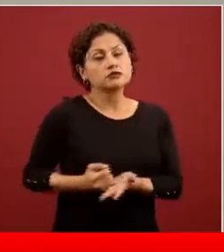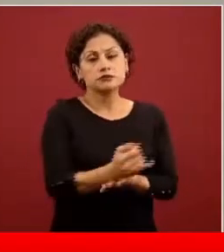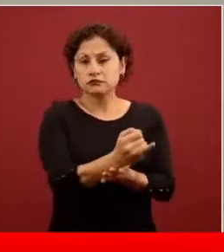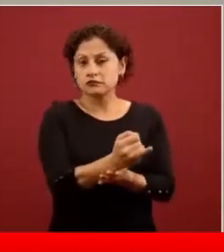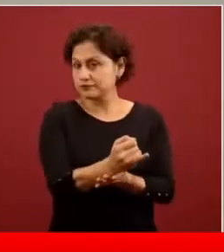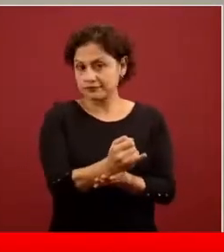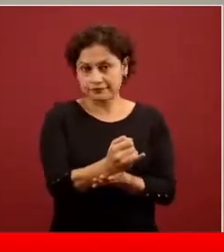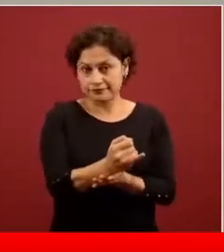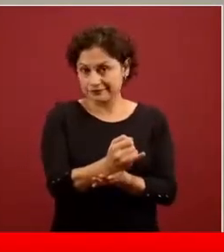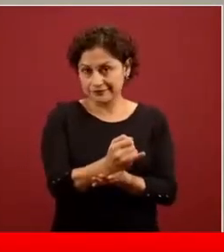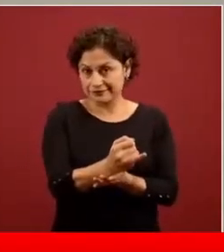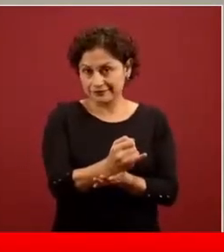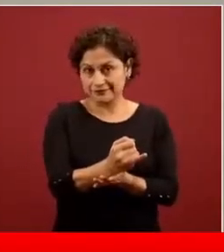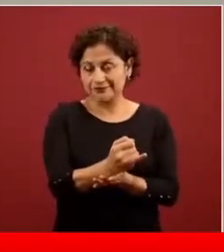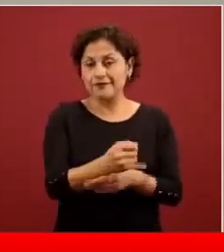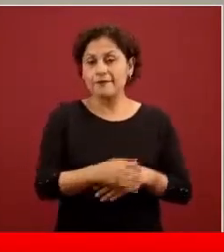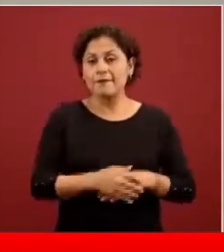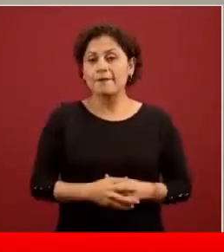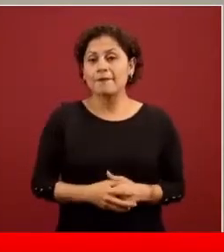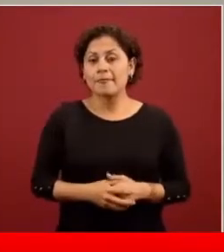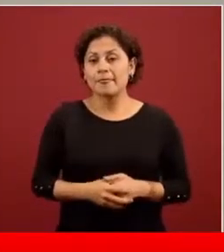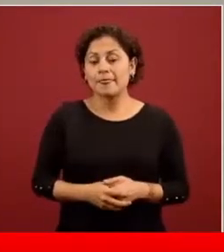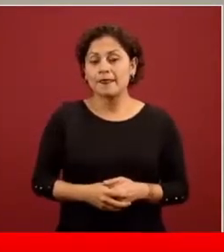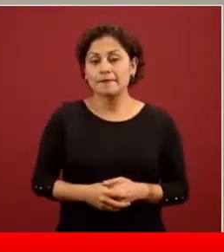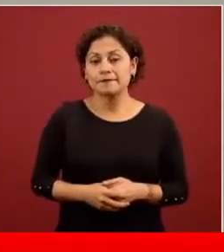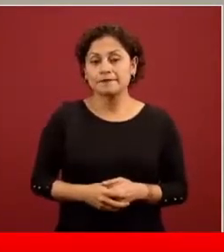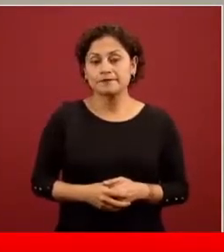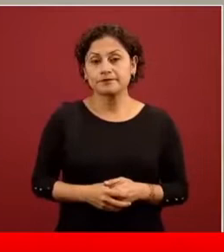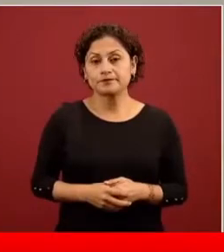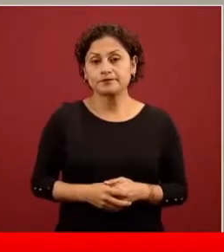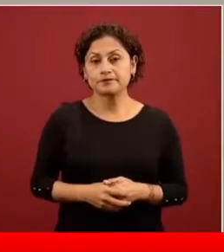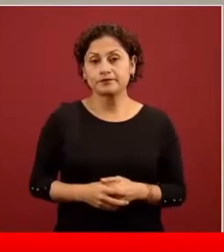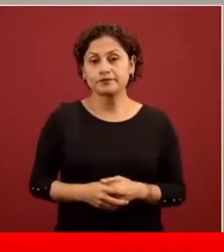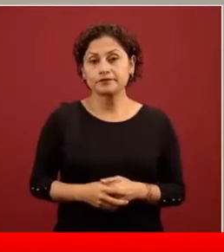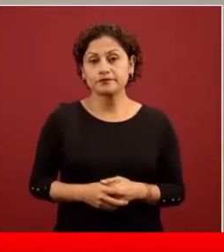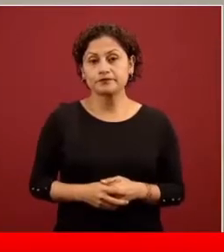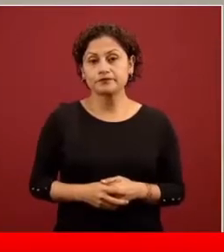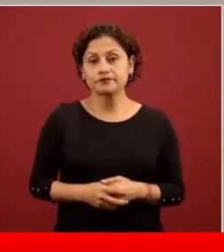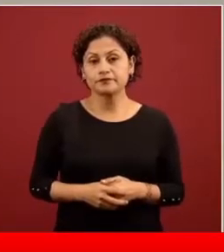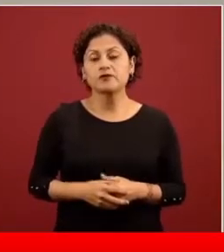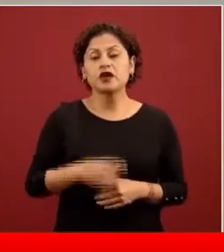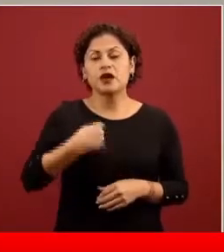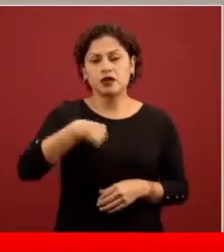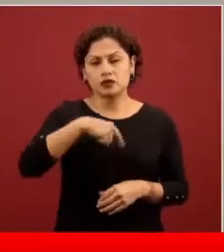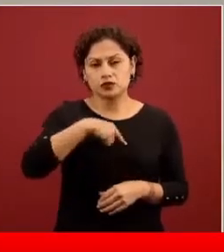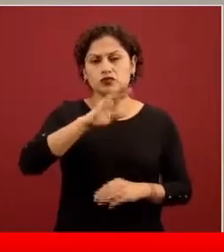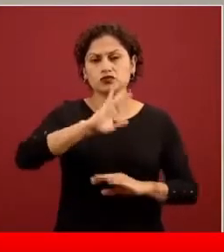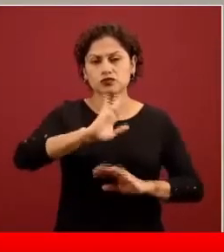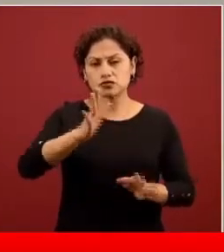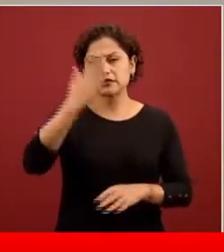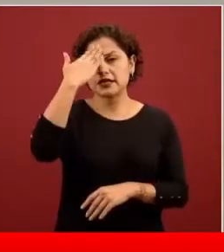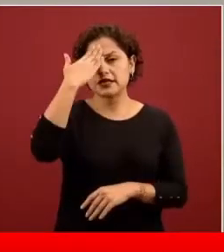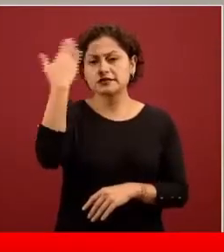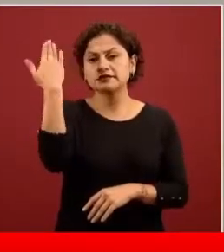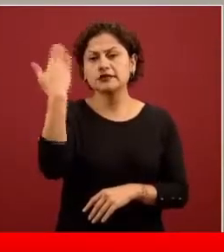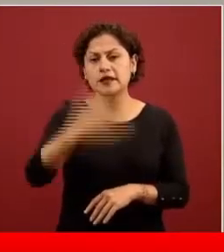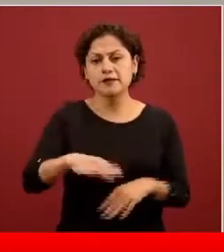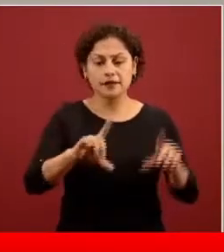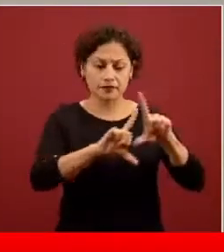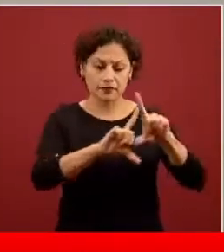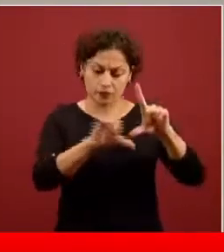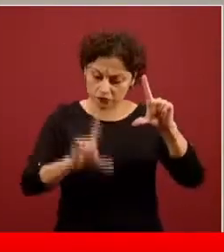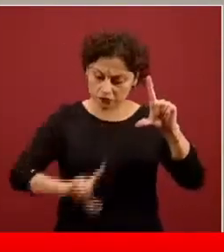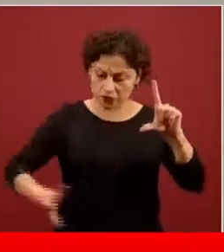Específicamente, conscientes de que en México la mitad de la población vive al día